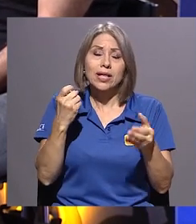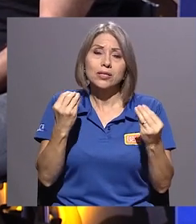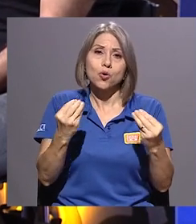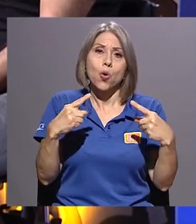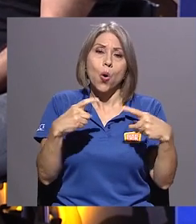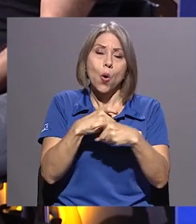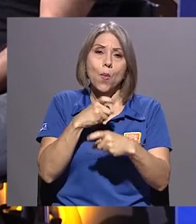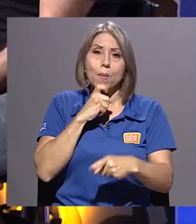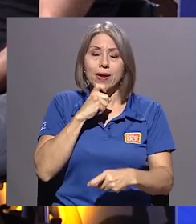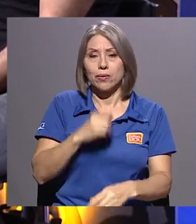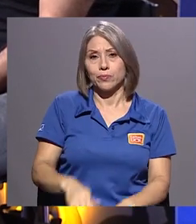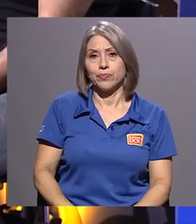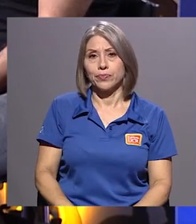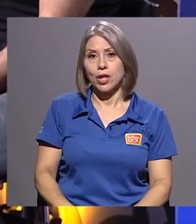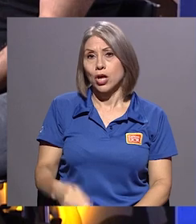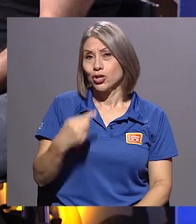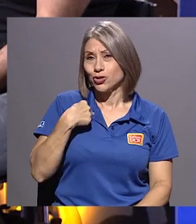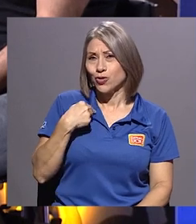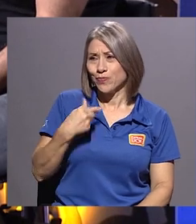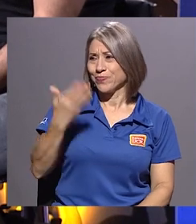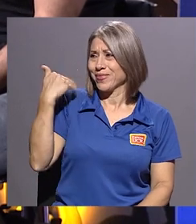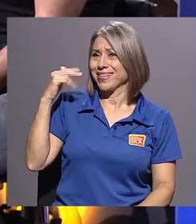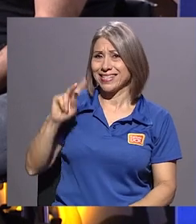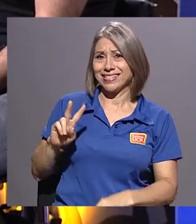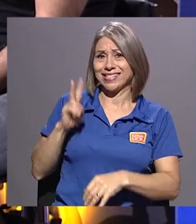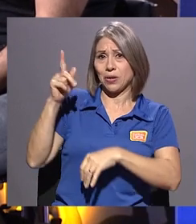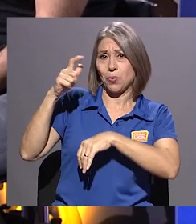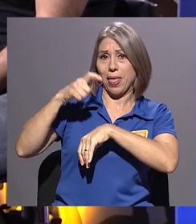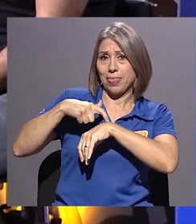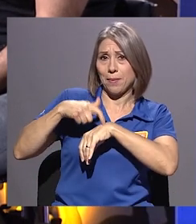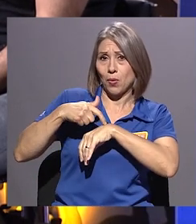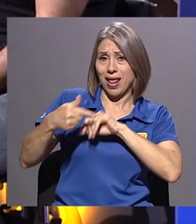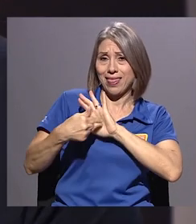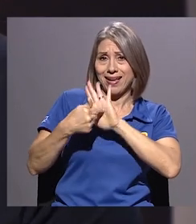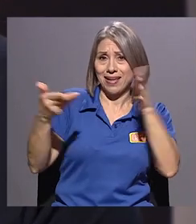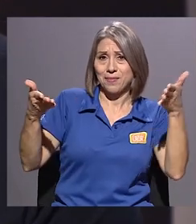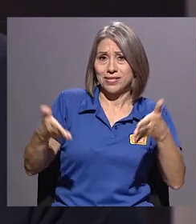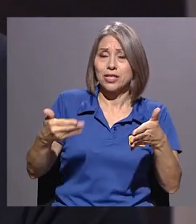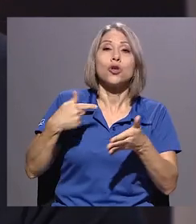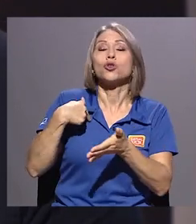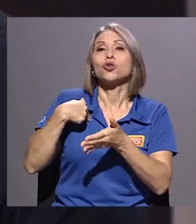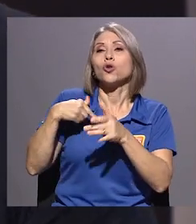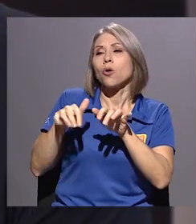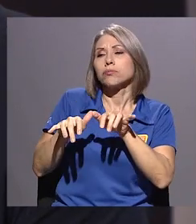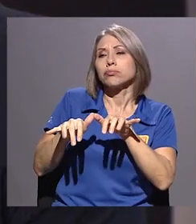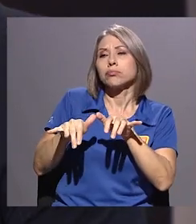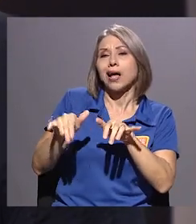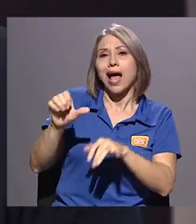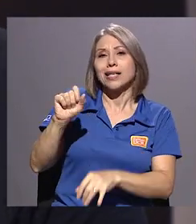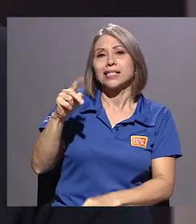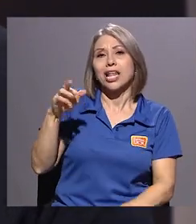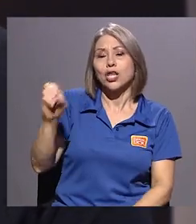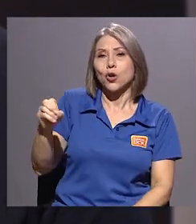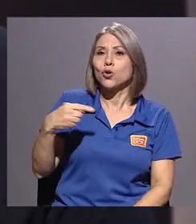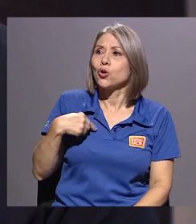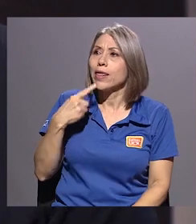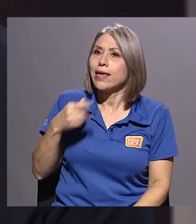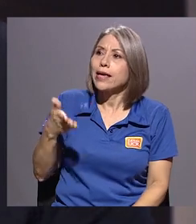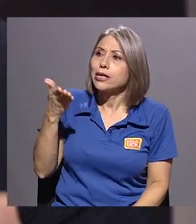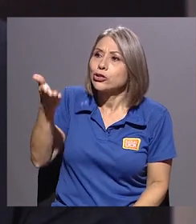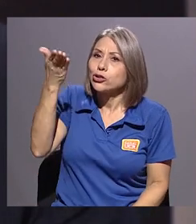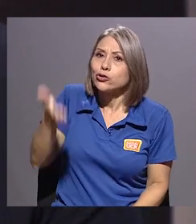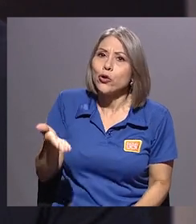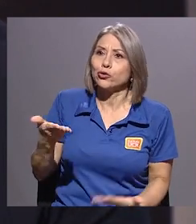Yo, inclusive, para la segunda temporada yo le escribí a Sergio diciéndole, eso es un animal. O sea,